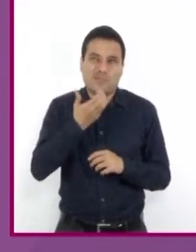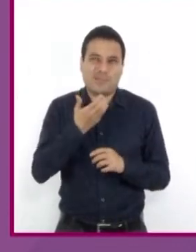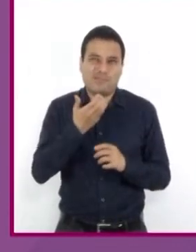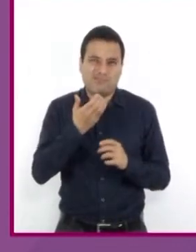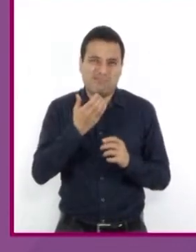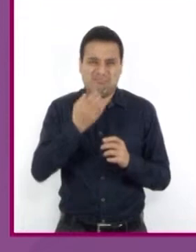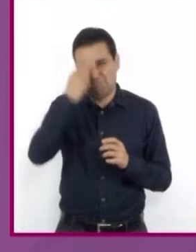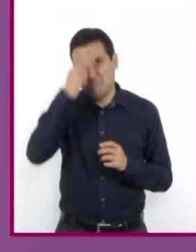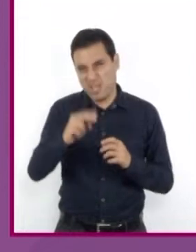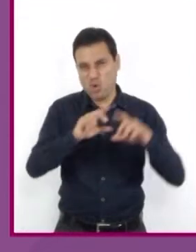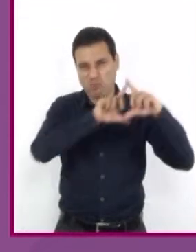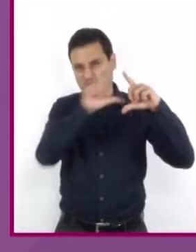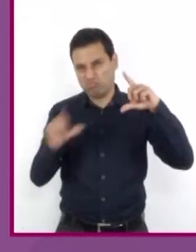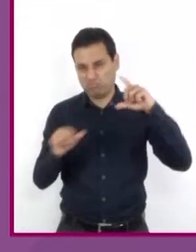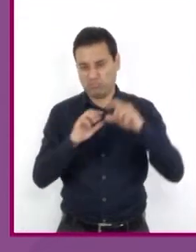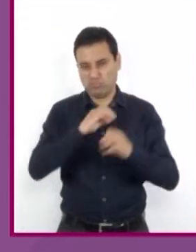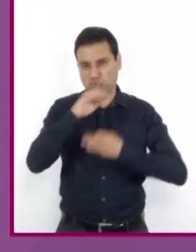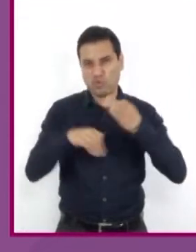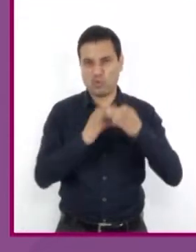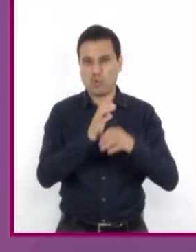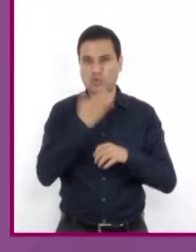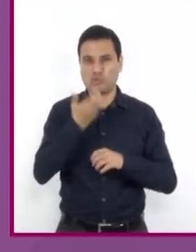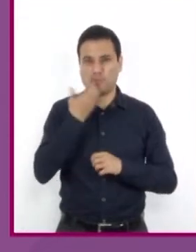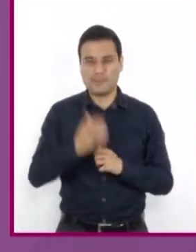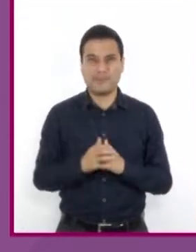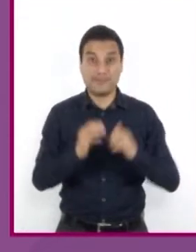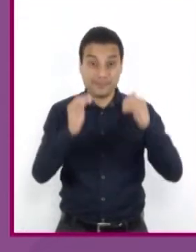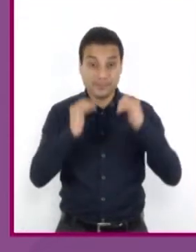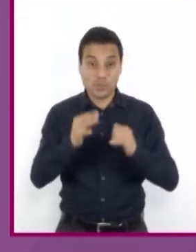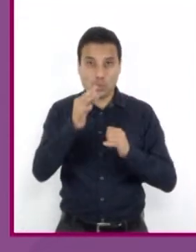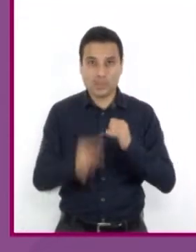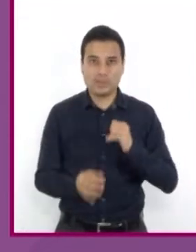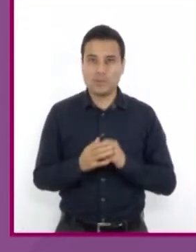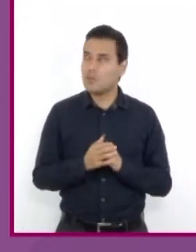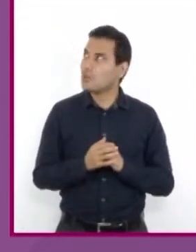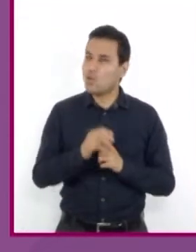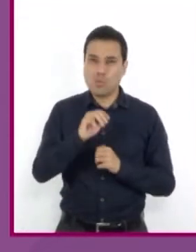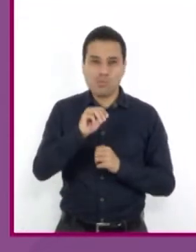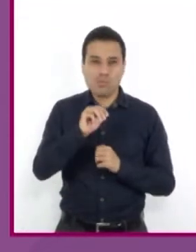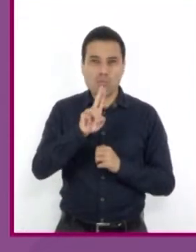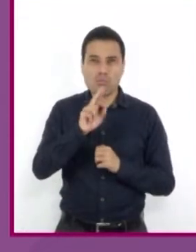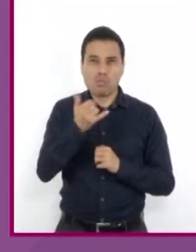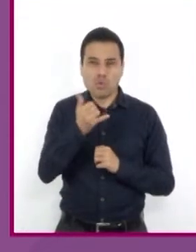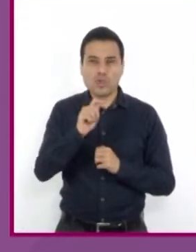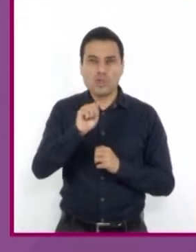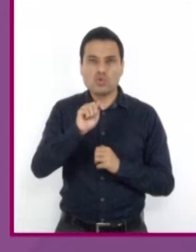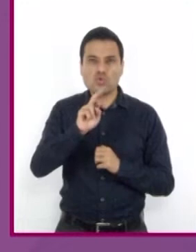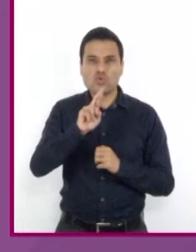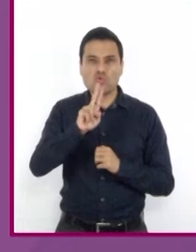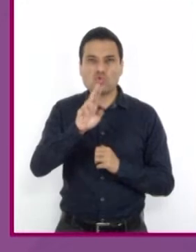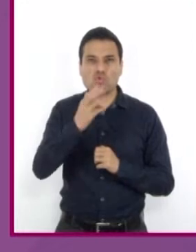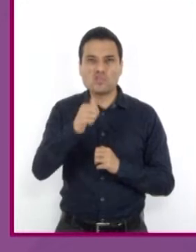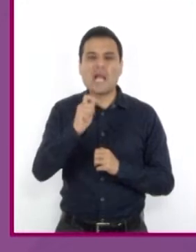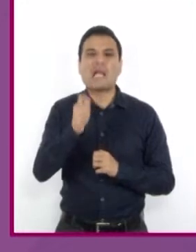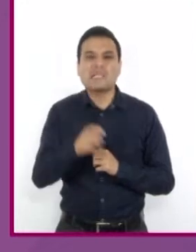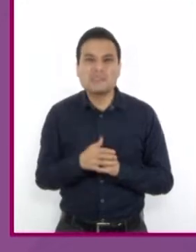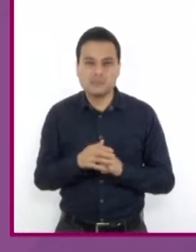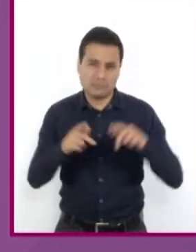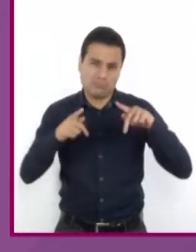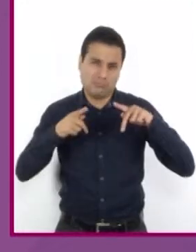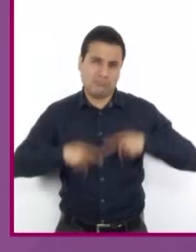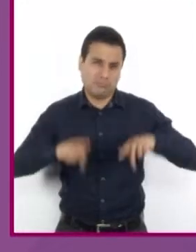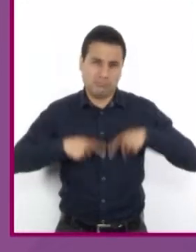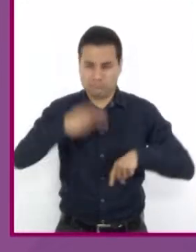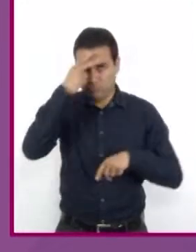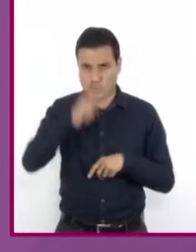en todo México. Finalmente, eres muy trucha. Esta también es una expresión usada ampliamente en